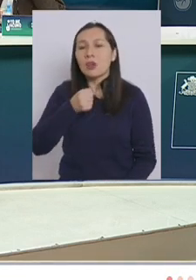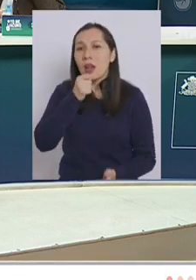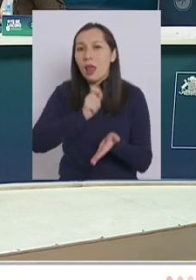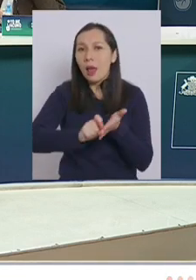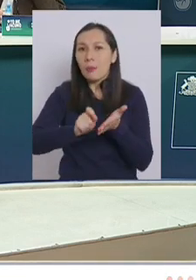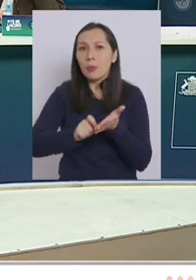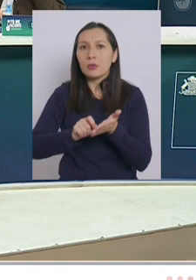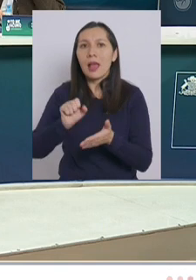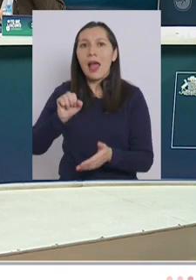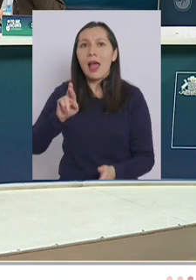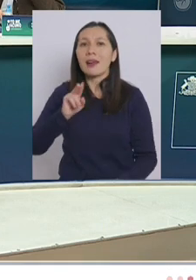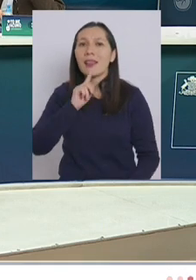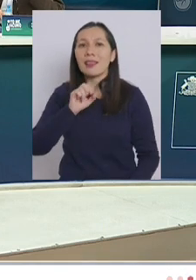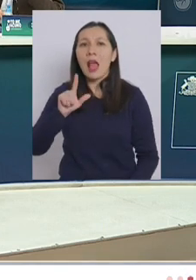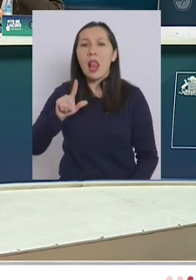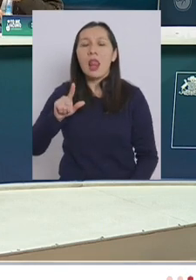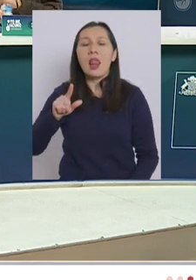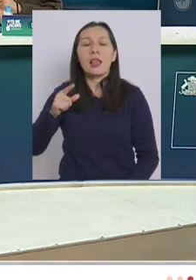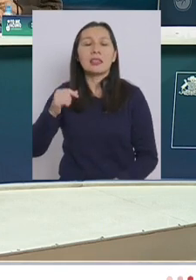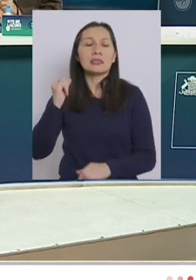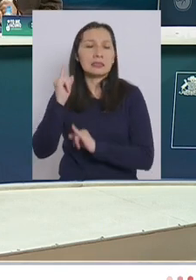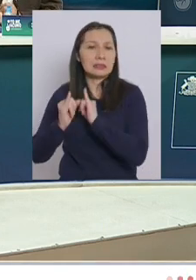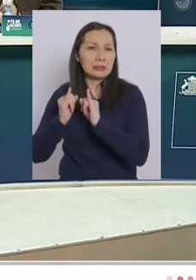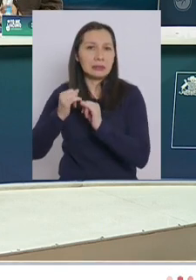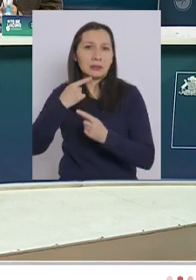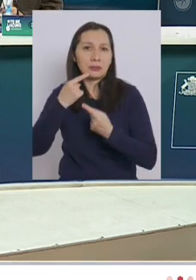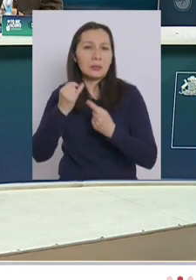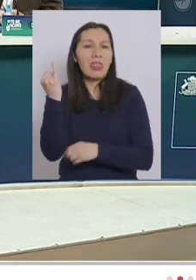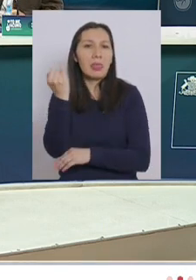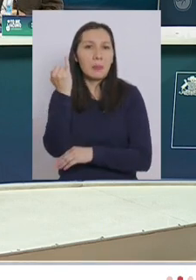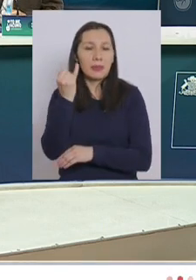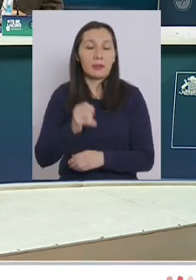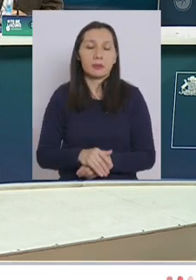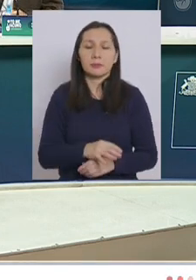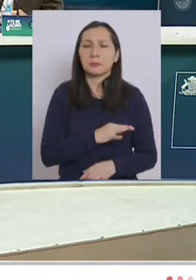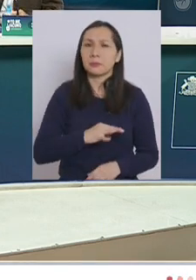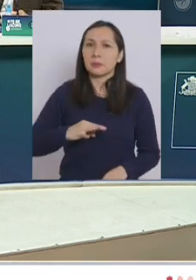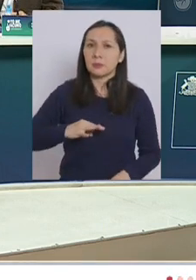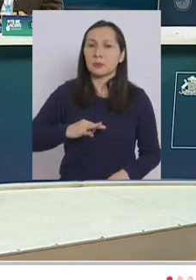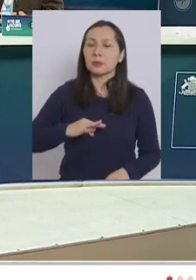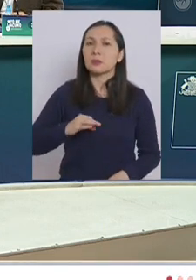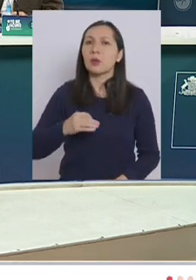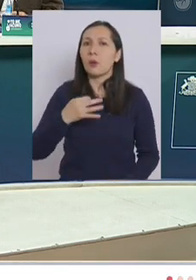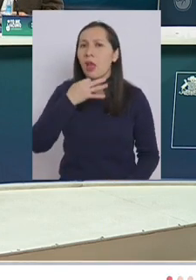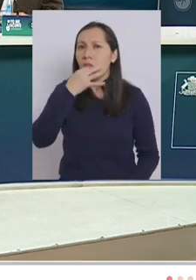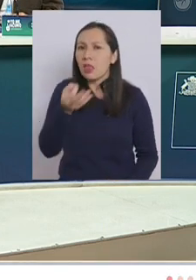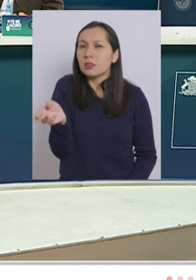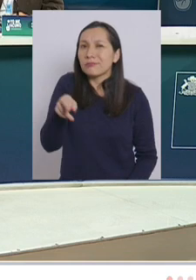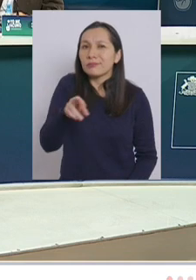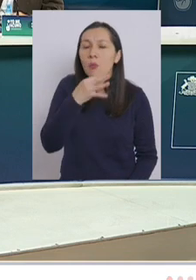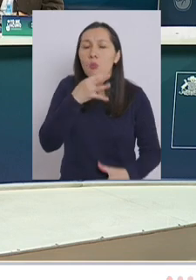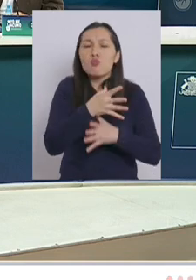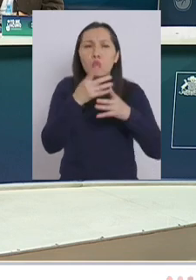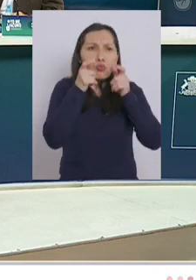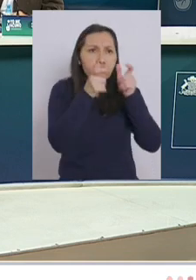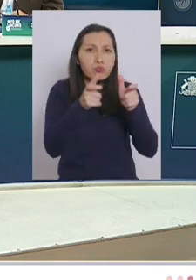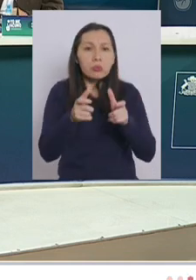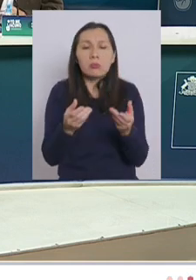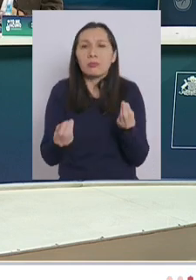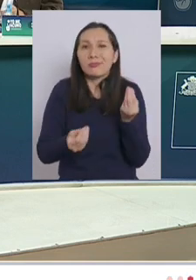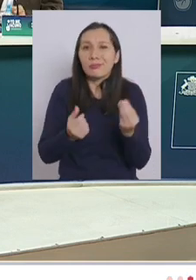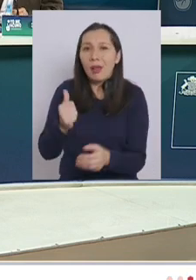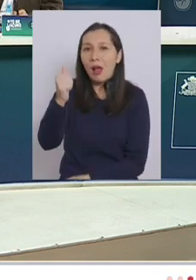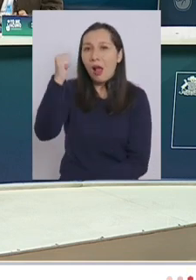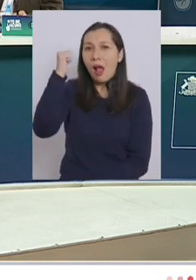reportero de Artal News un medio digital independiente ministro se ha enfatizado mucho sobre la fiscalización y si bien el día de